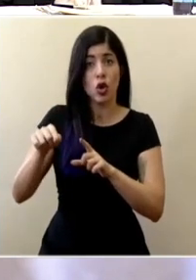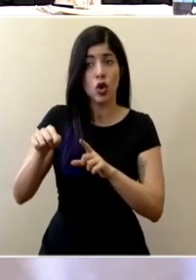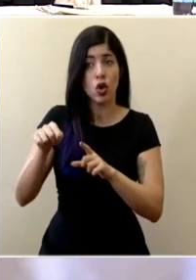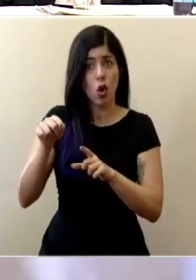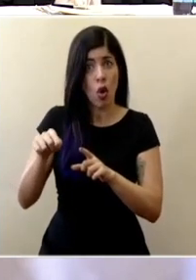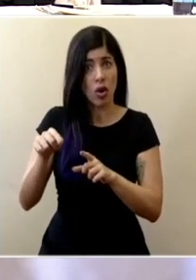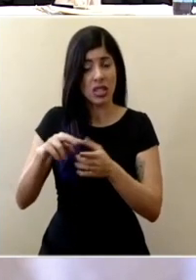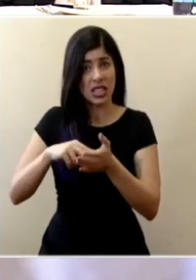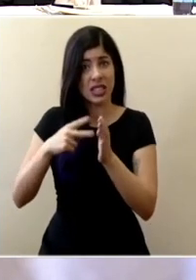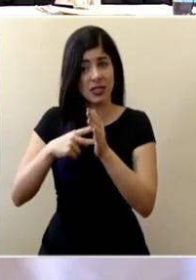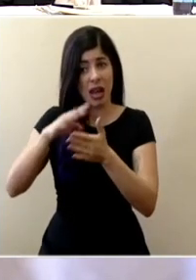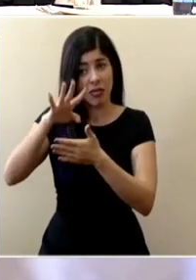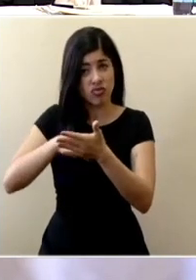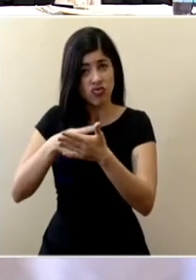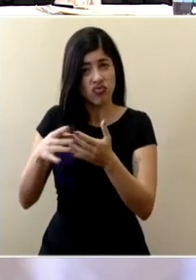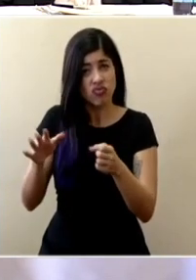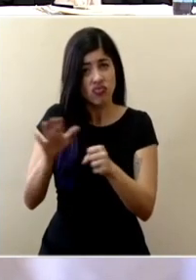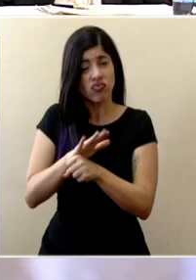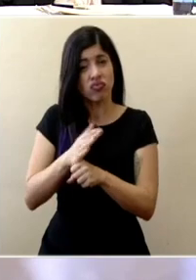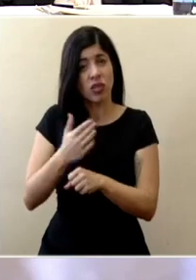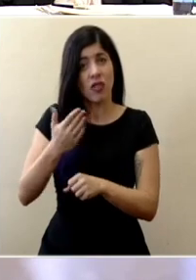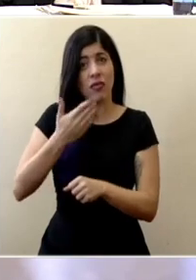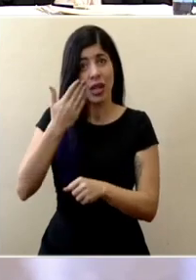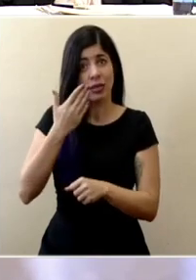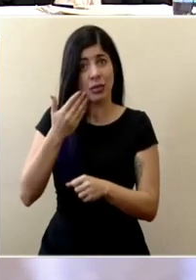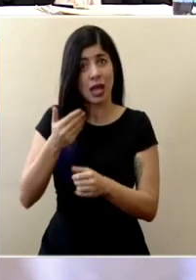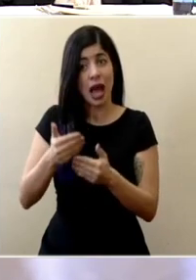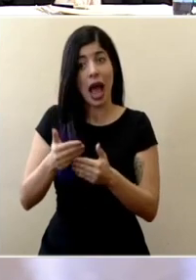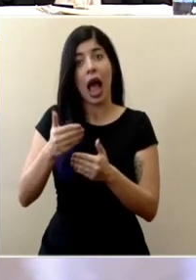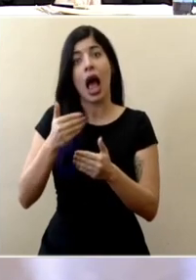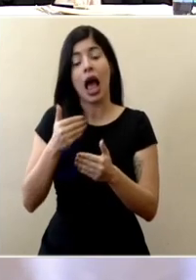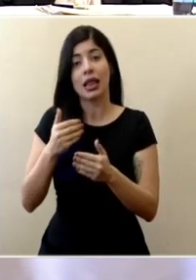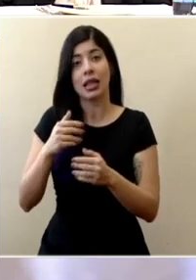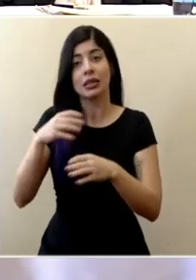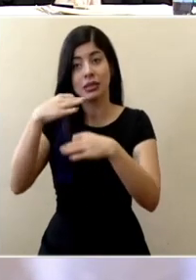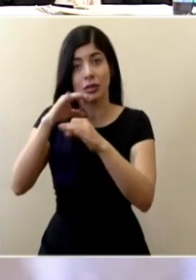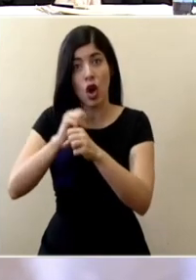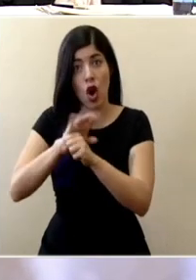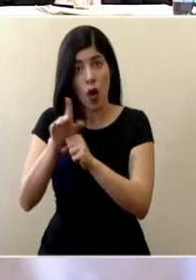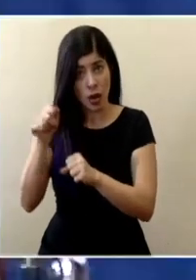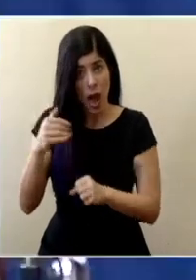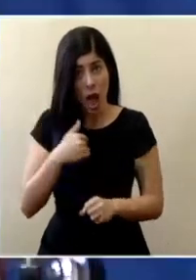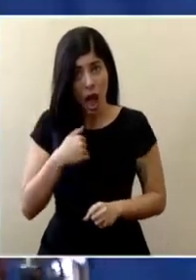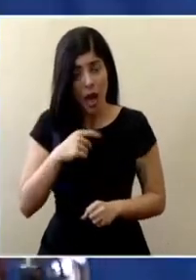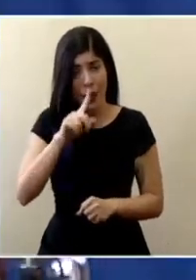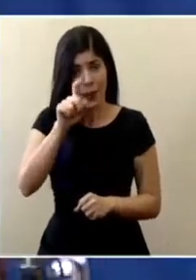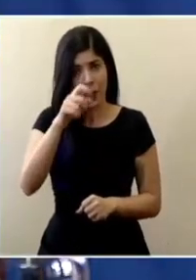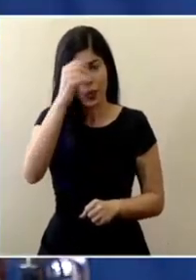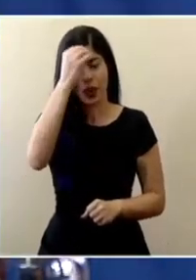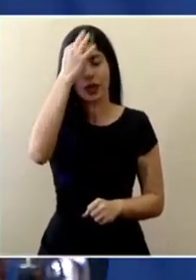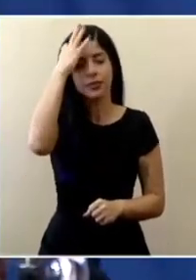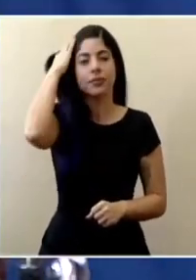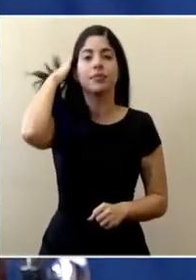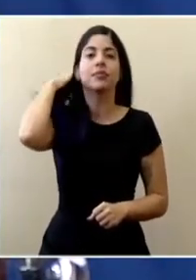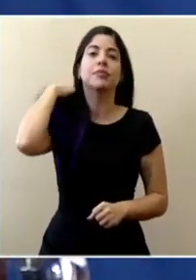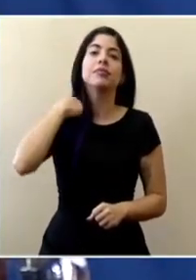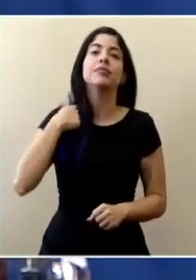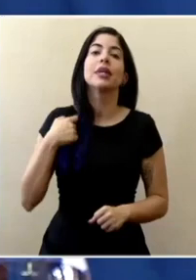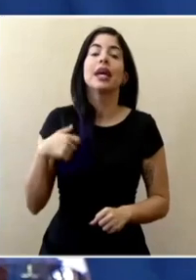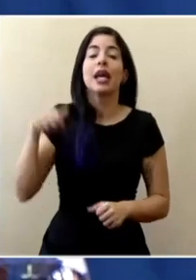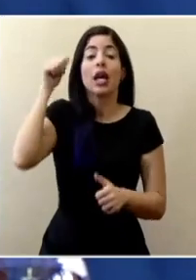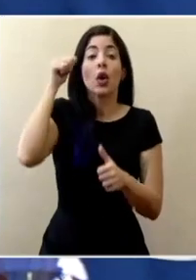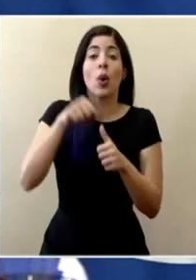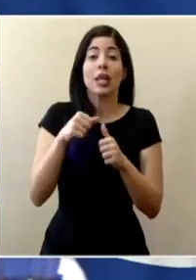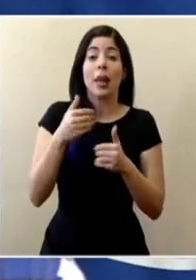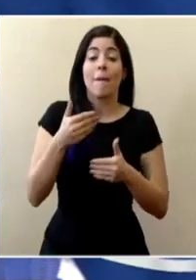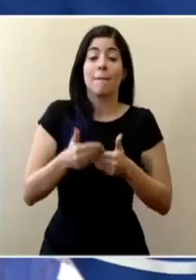hacen este panel completo respiratorio film array antes de proceder con la prueba COVID ok bueno recordemos que en los últimos protocolos